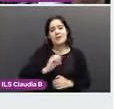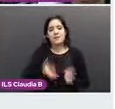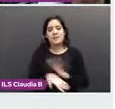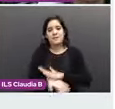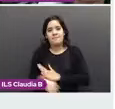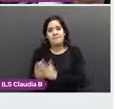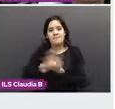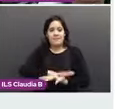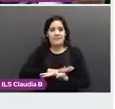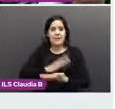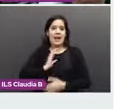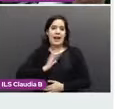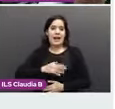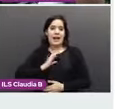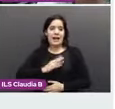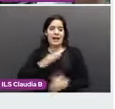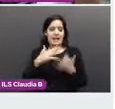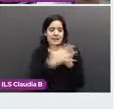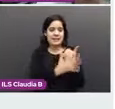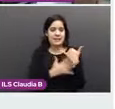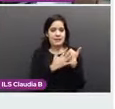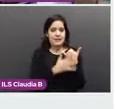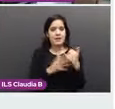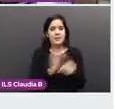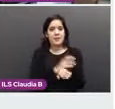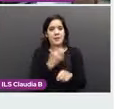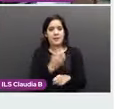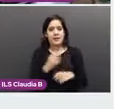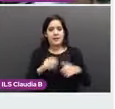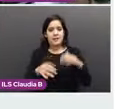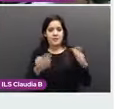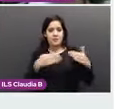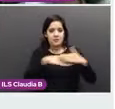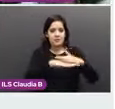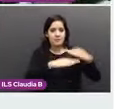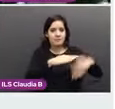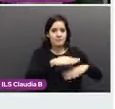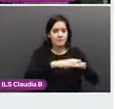de esta estructura anatómica. ¿Se puede provocar?